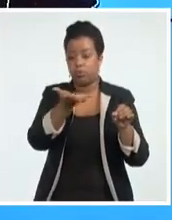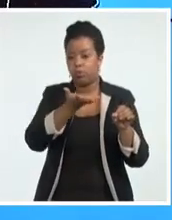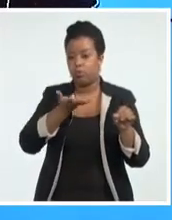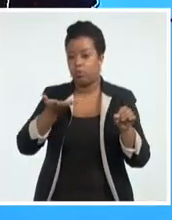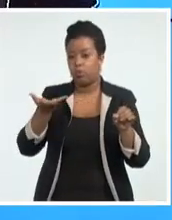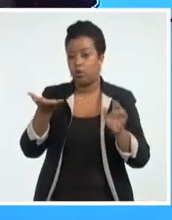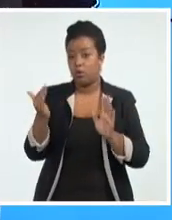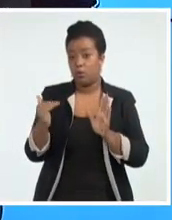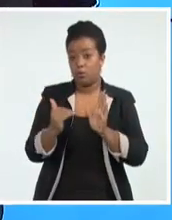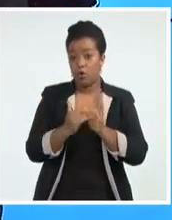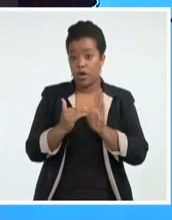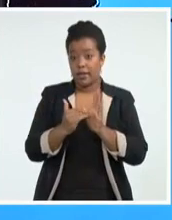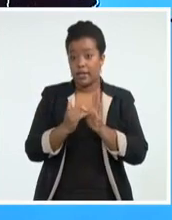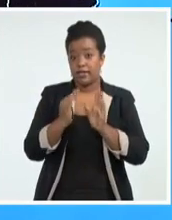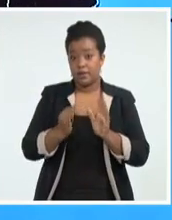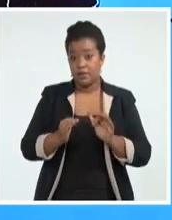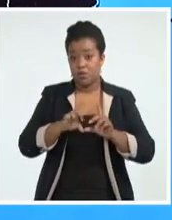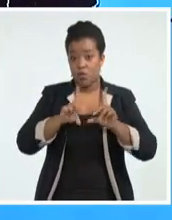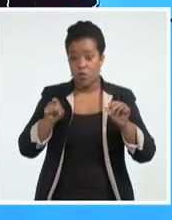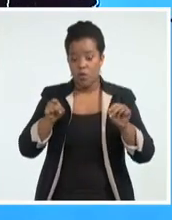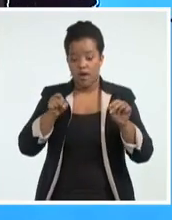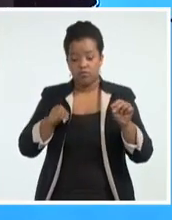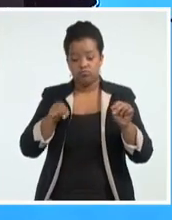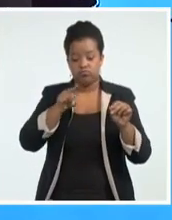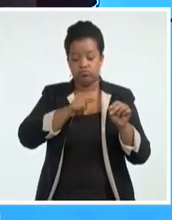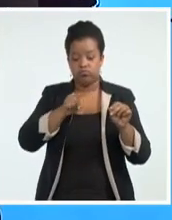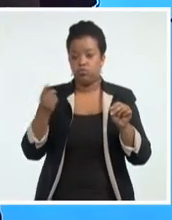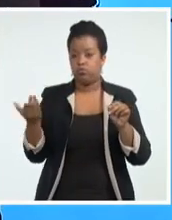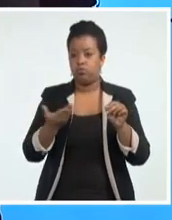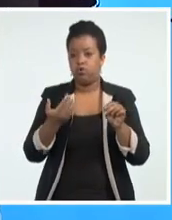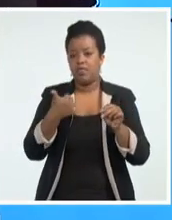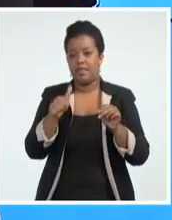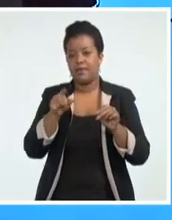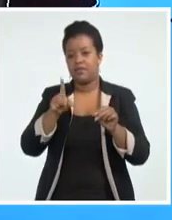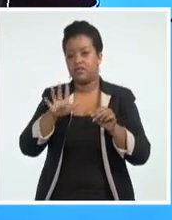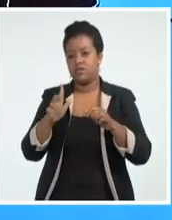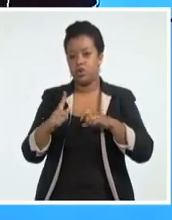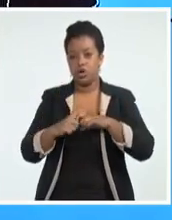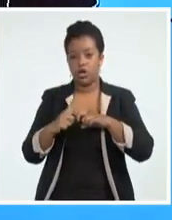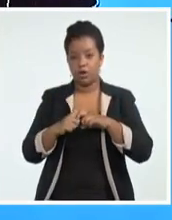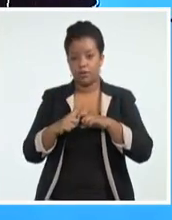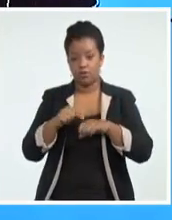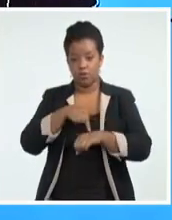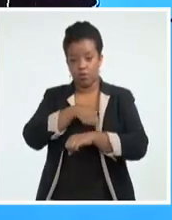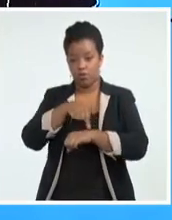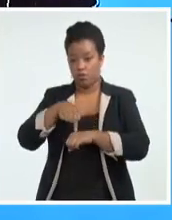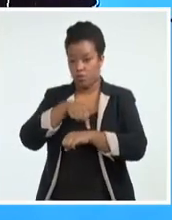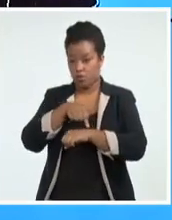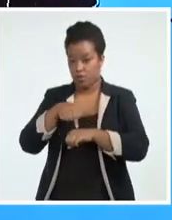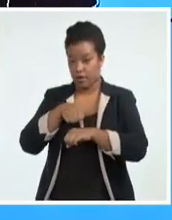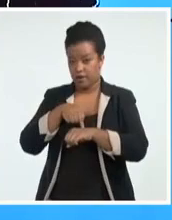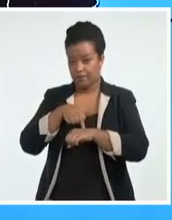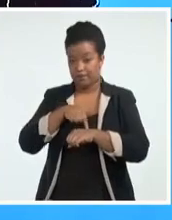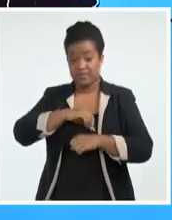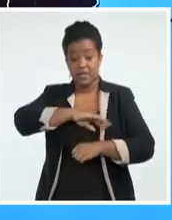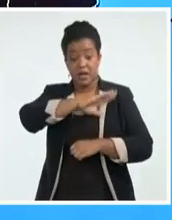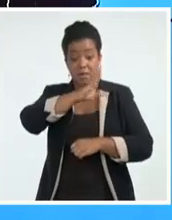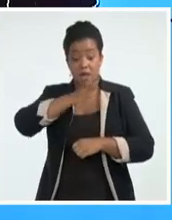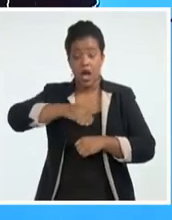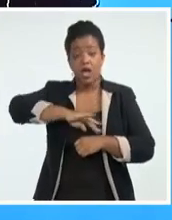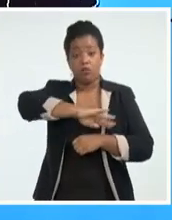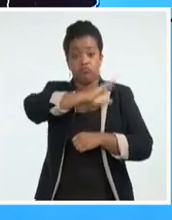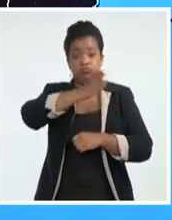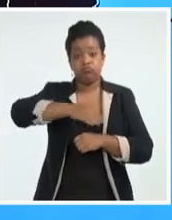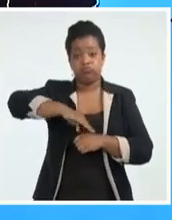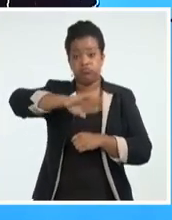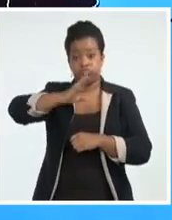soplar del nordeste al este con velocidades entre 10 y 25 kilómetros por hora. Tendremos oleaje en el litoral norte oriental,